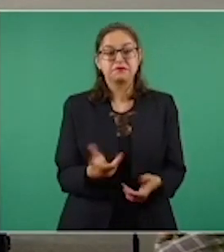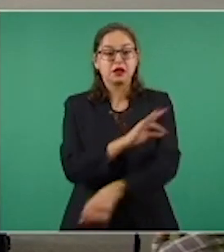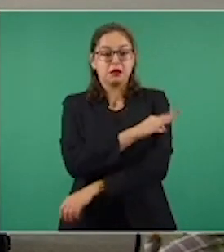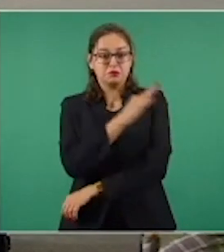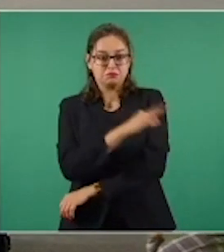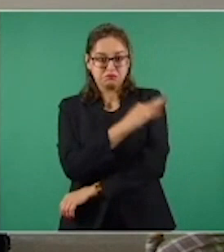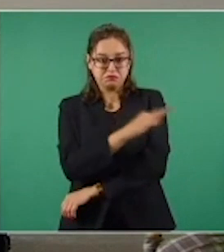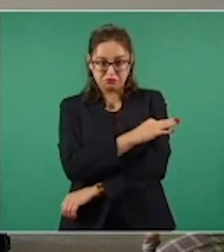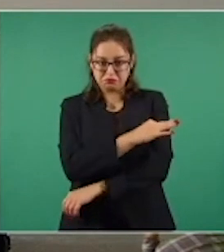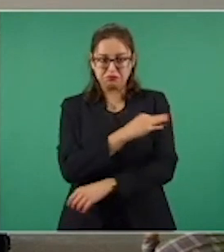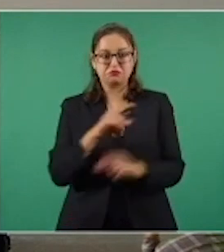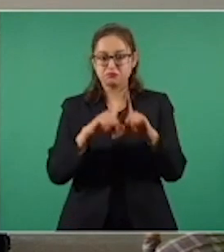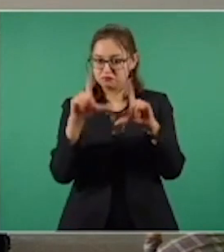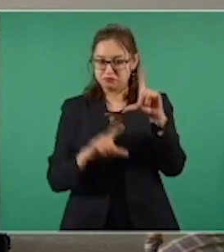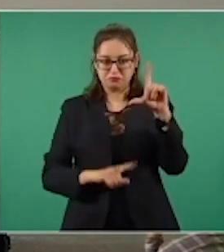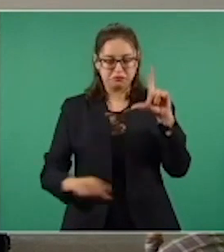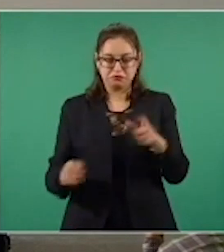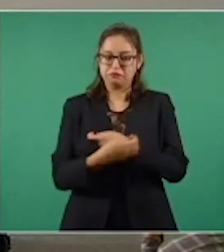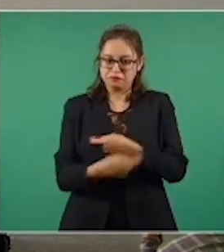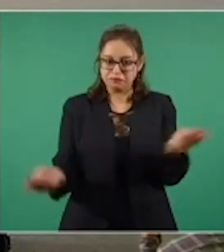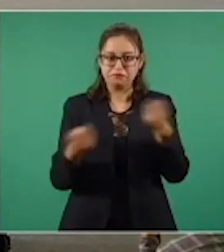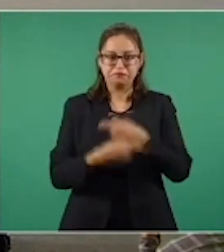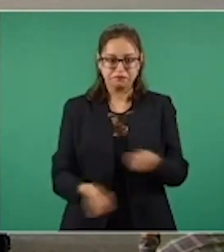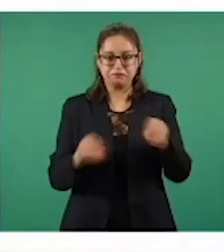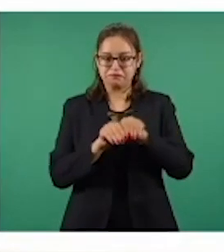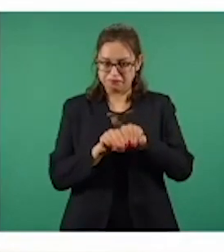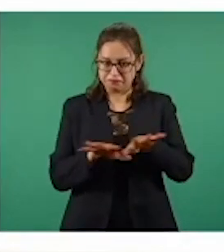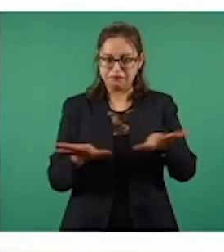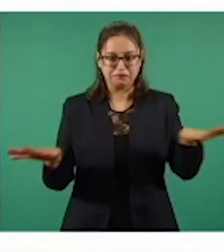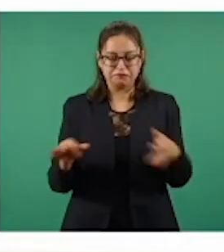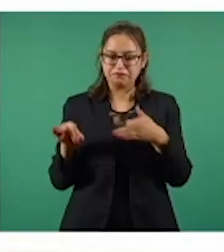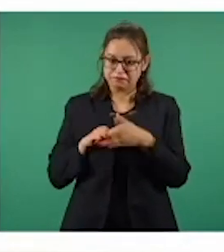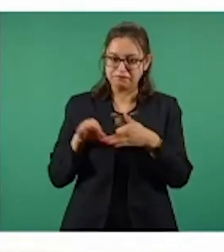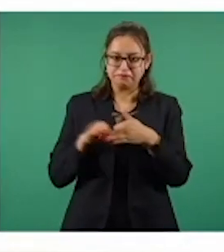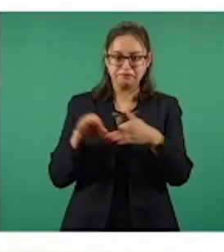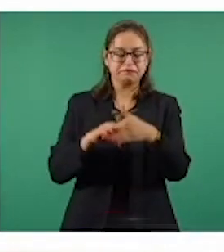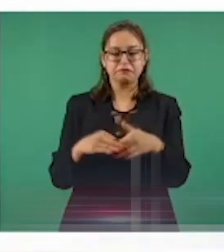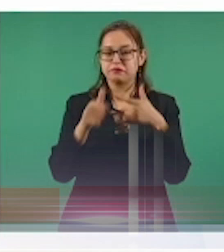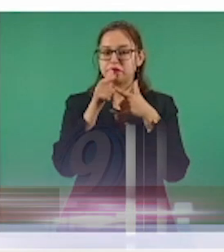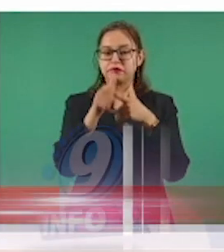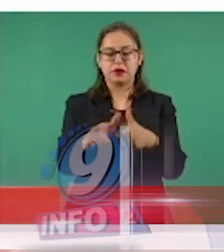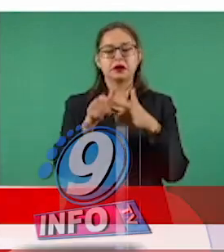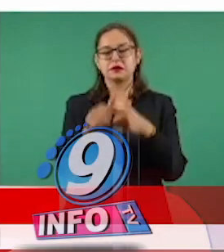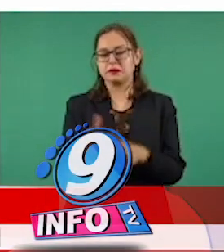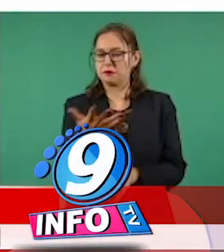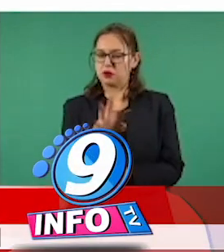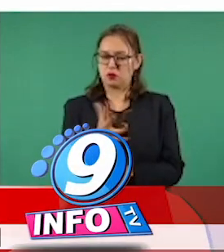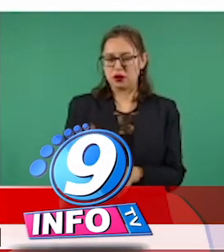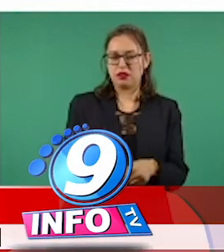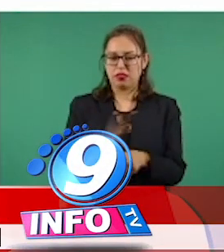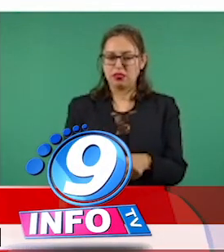vacunando en todo el territorio nacional, teniendo un ritmo continuo, arriba de 500 mil dosis al día.